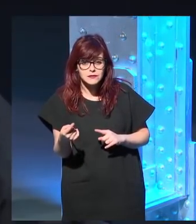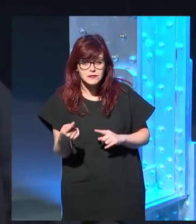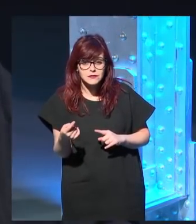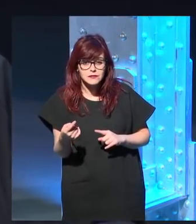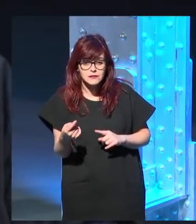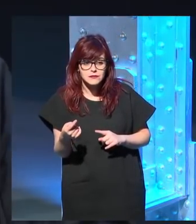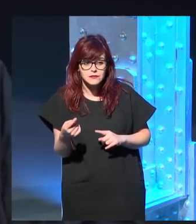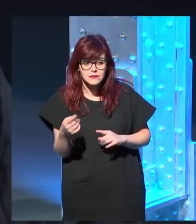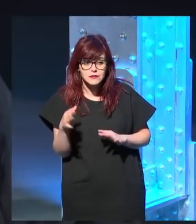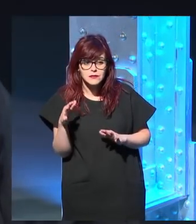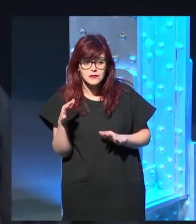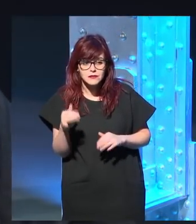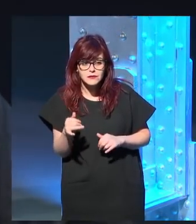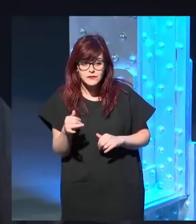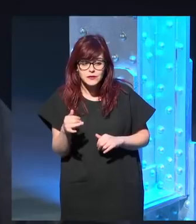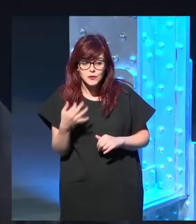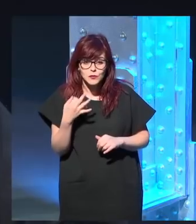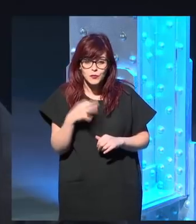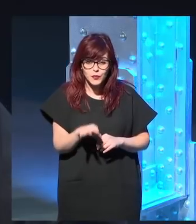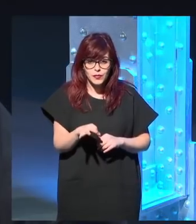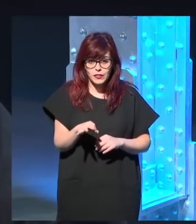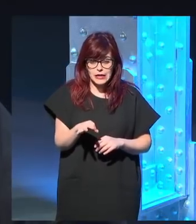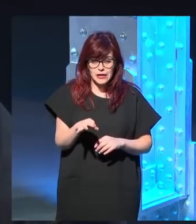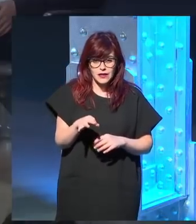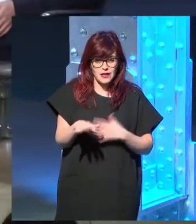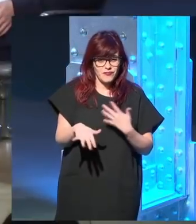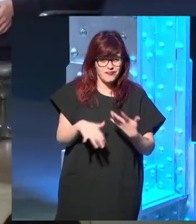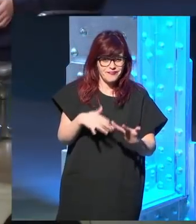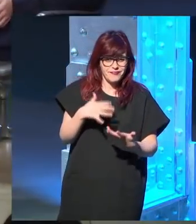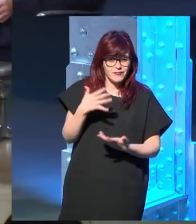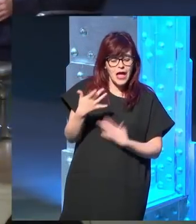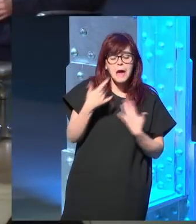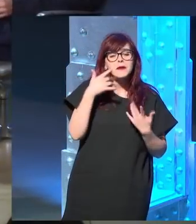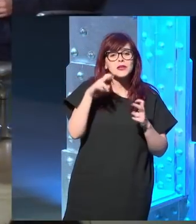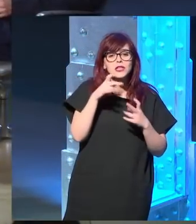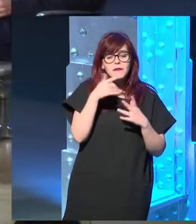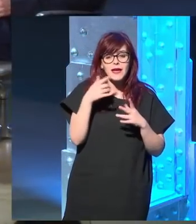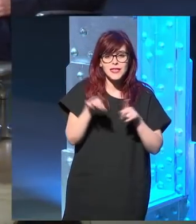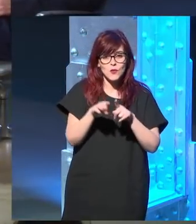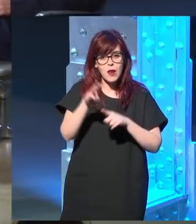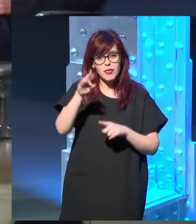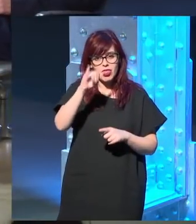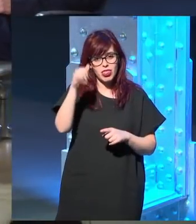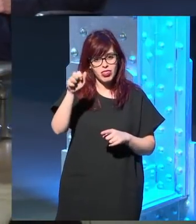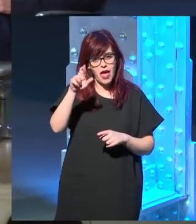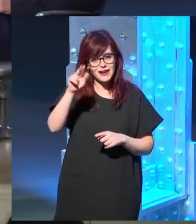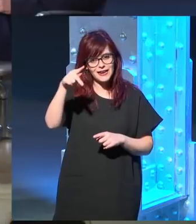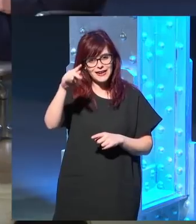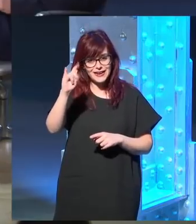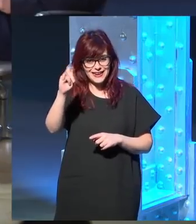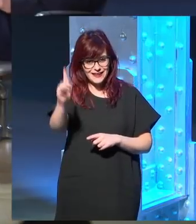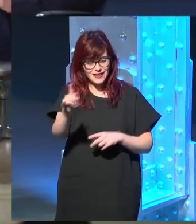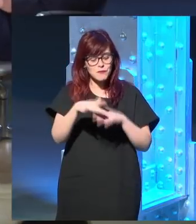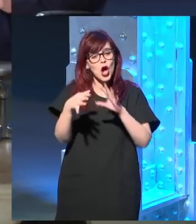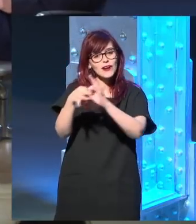a cualquier lado. Si, pero hablas de la escritura automática en tu ensayo sobre Pizarnik, hablas un momento de